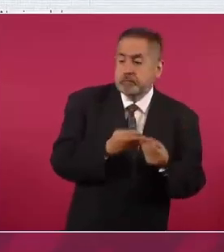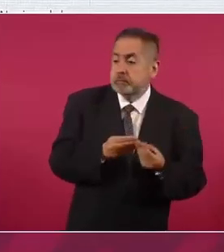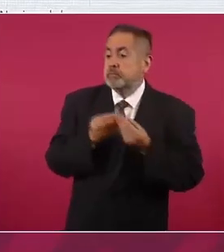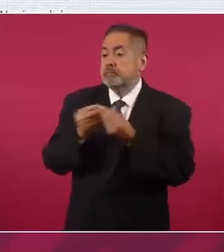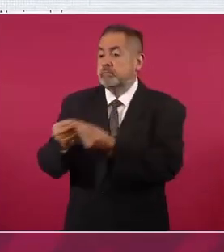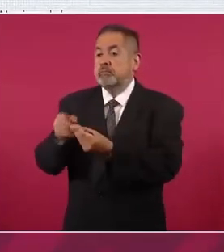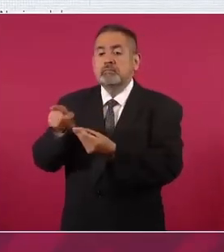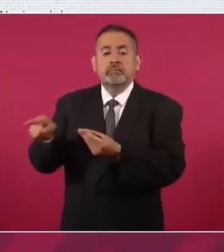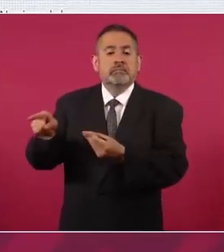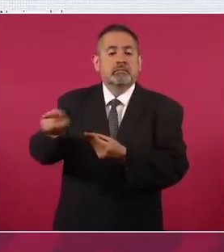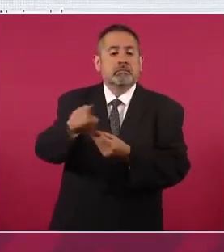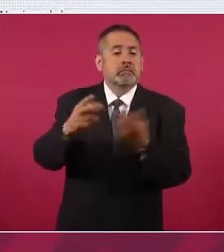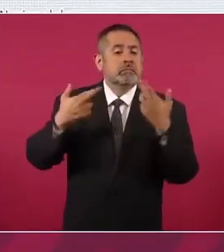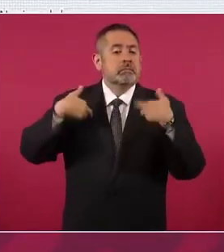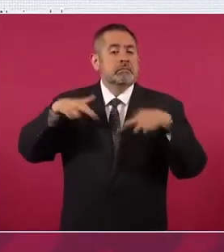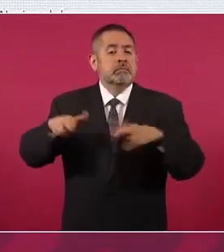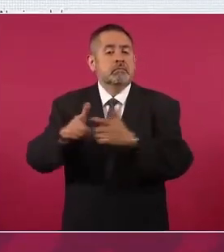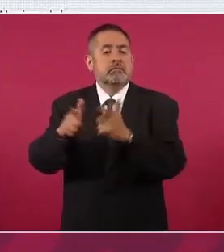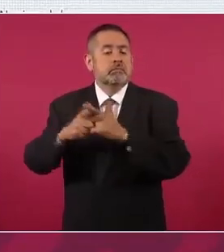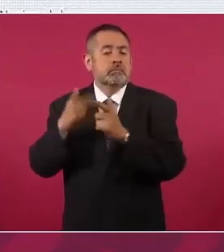la guardaron.